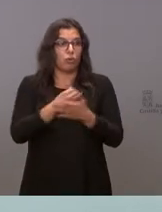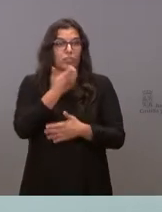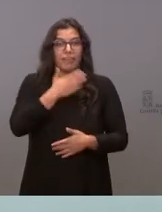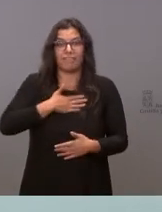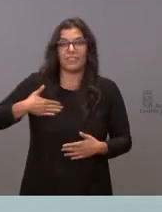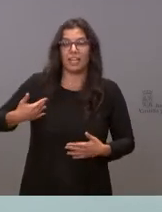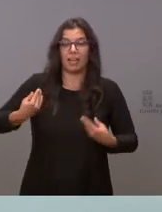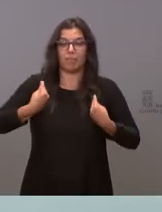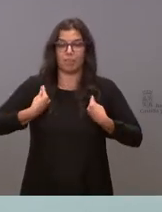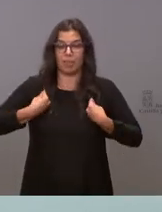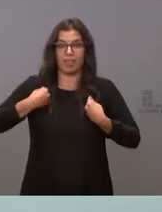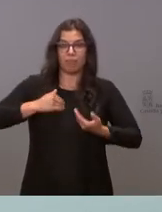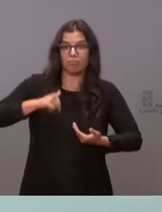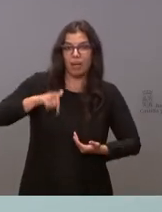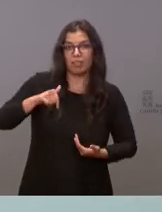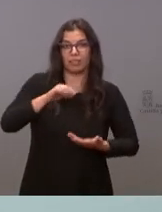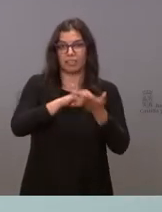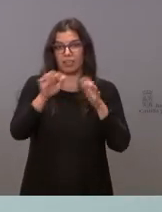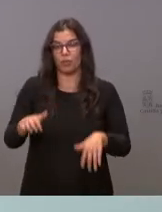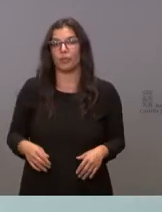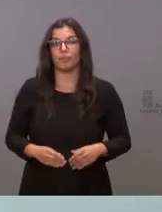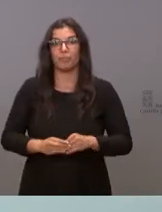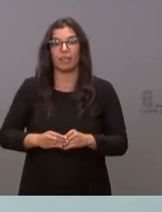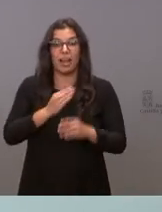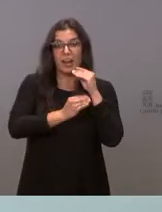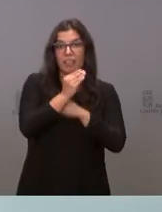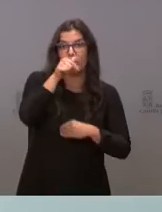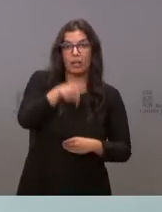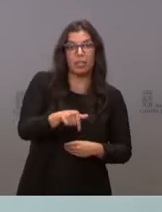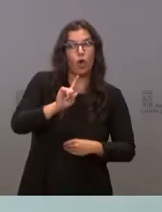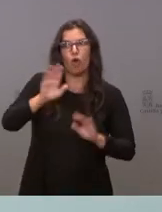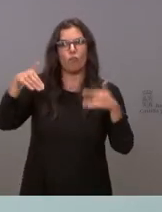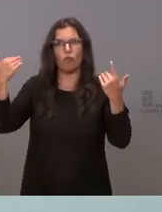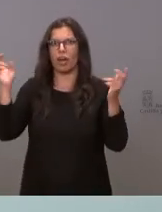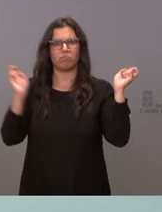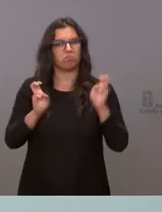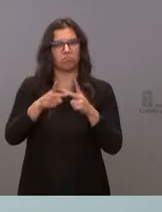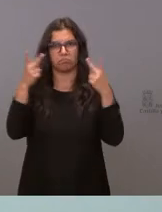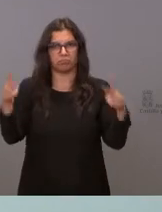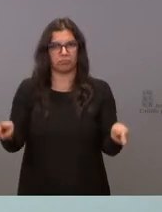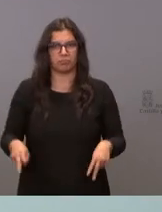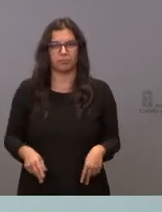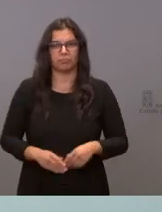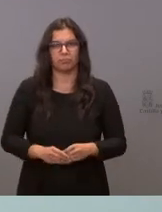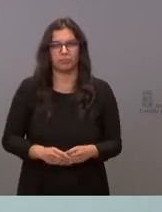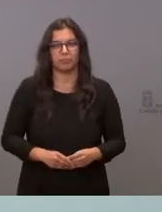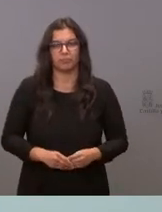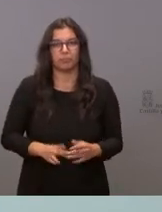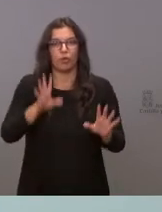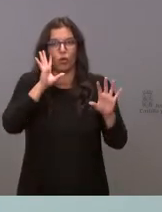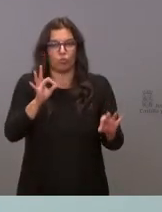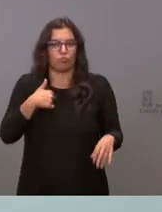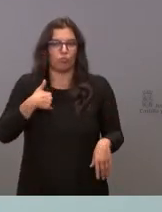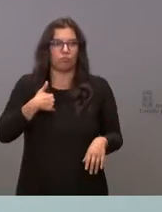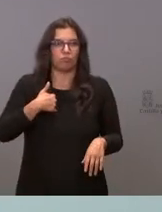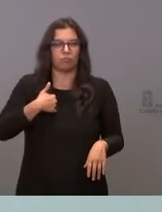desarrollar un proyecto de vida en Castilla y León, sean de Castilla y León o vengan de fuera de Castilla y León. Por supuesto, estoy convencido